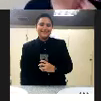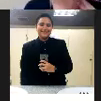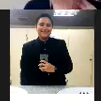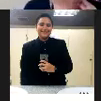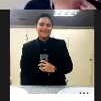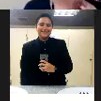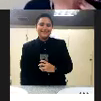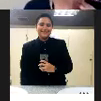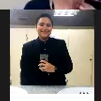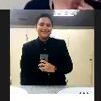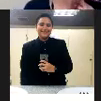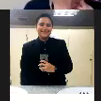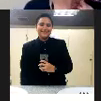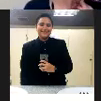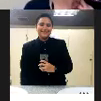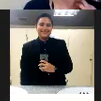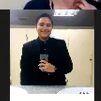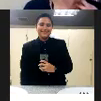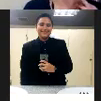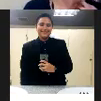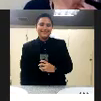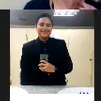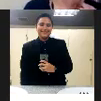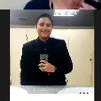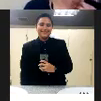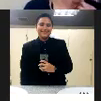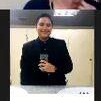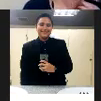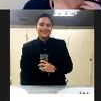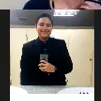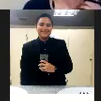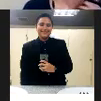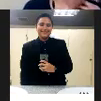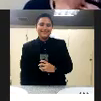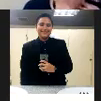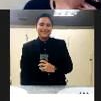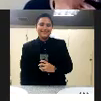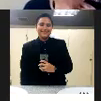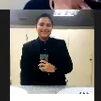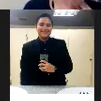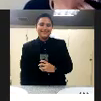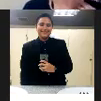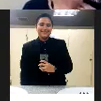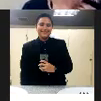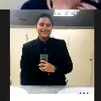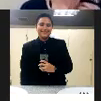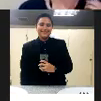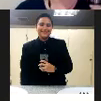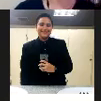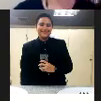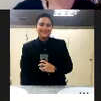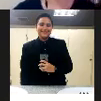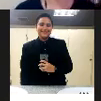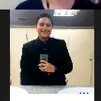eso es realmente los mercados los problemas y las soluciones a estos